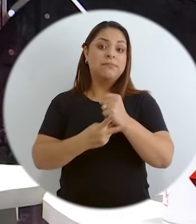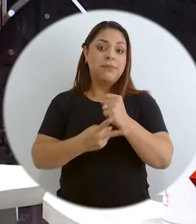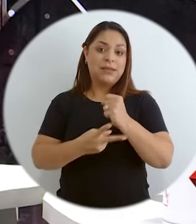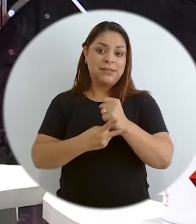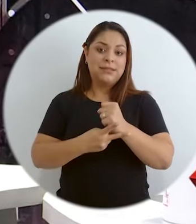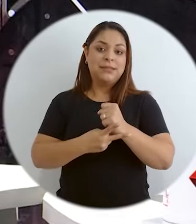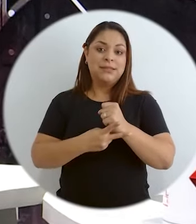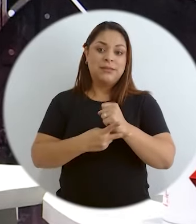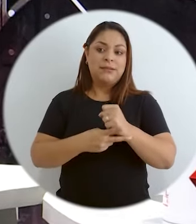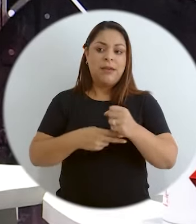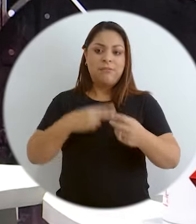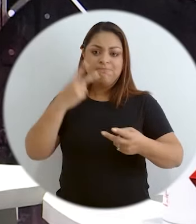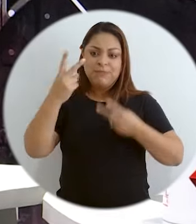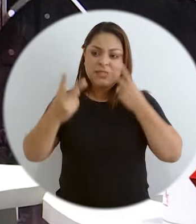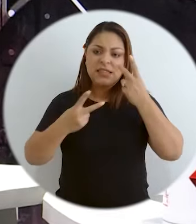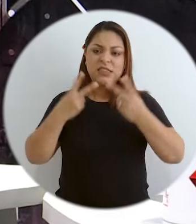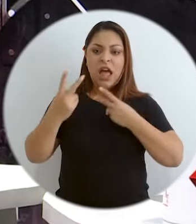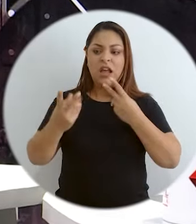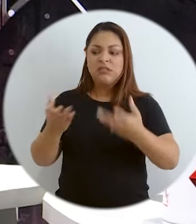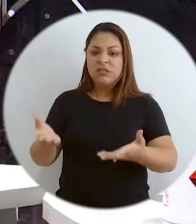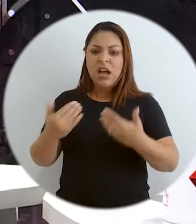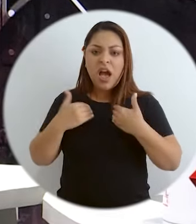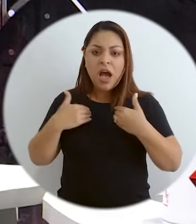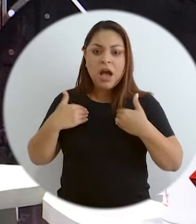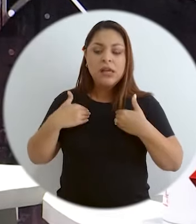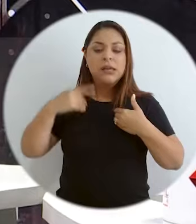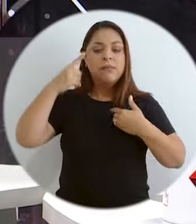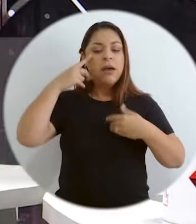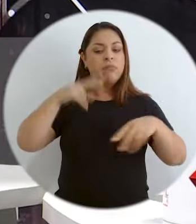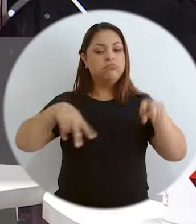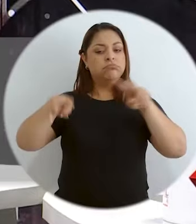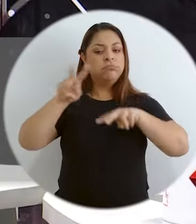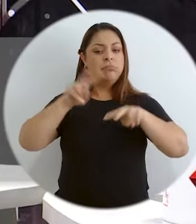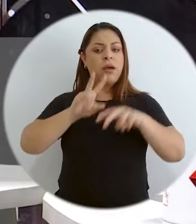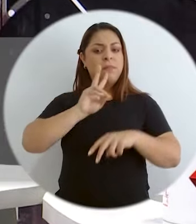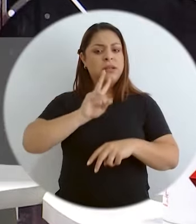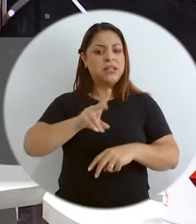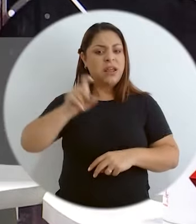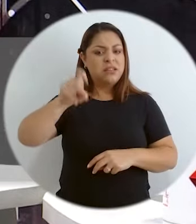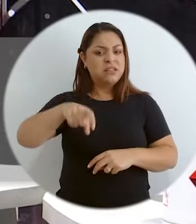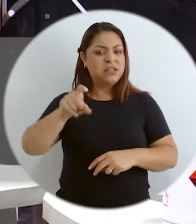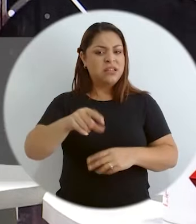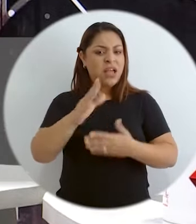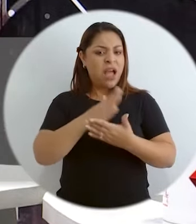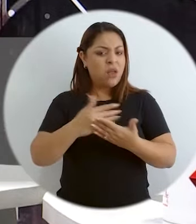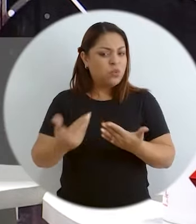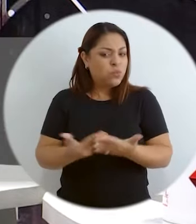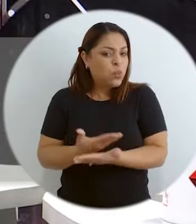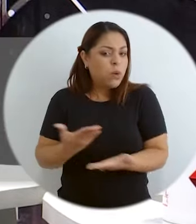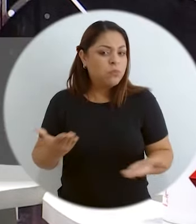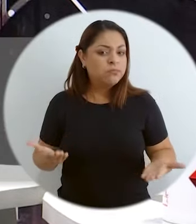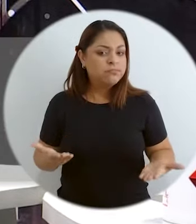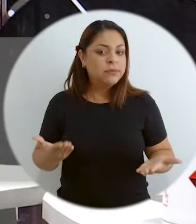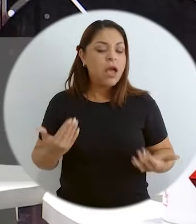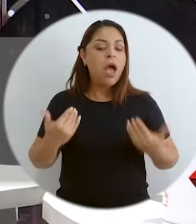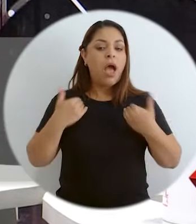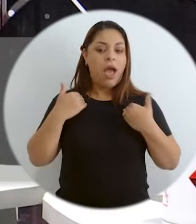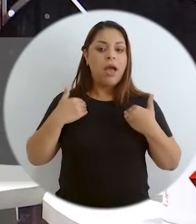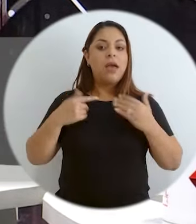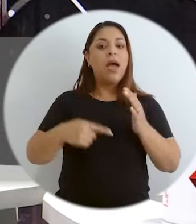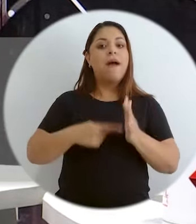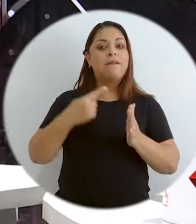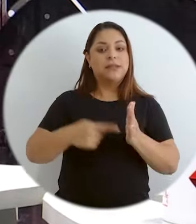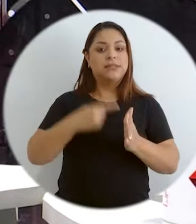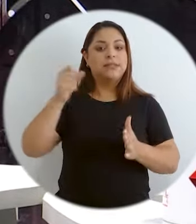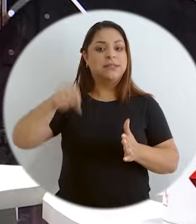yo creo que muchas veces es revisitar lo que tenemos para valorar si realmente necesitamos algo nuevo, ¿verdad?